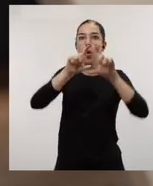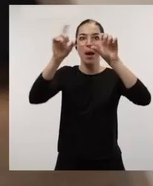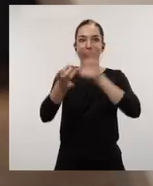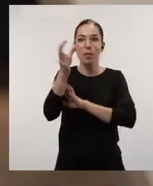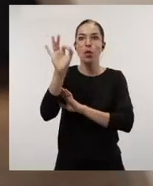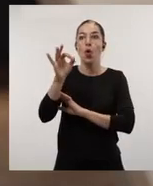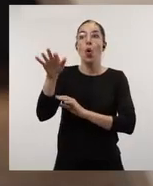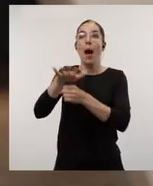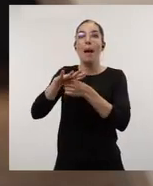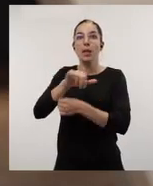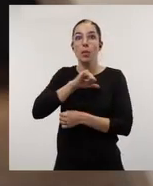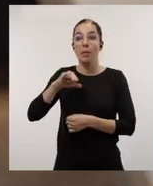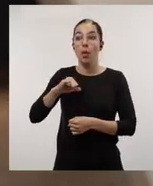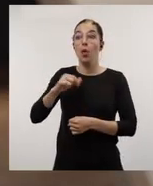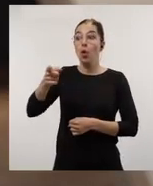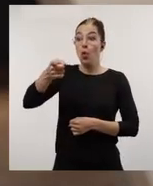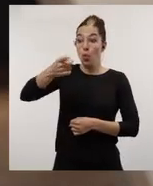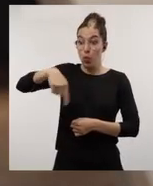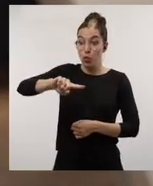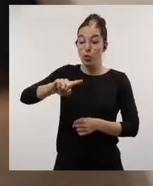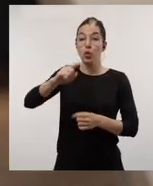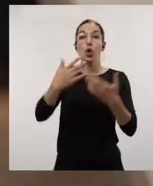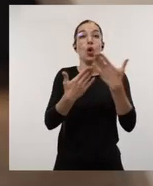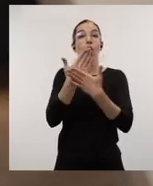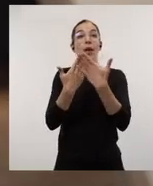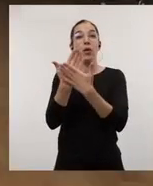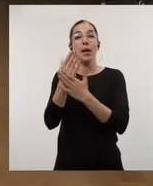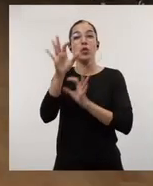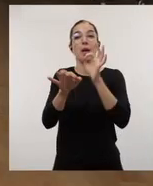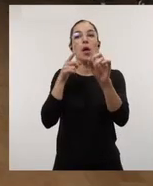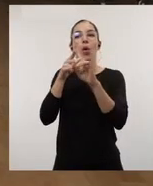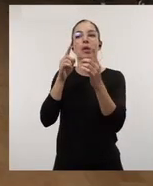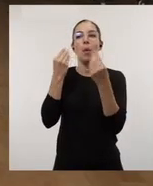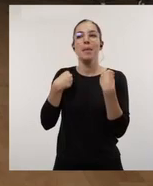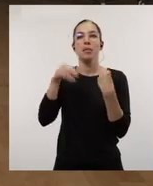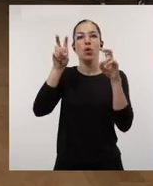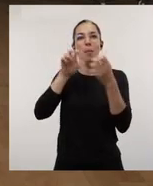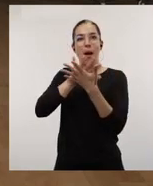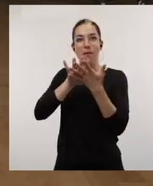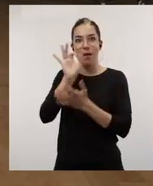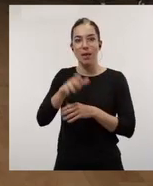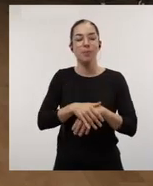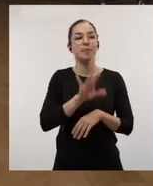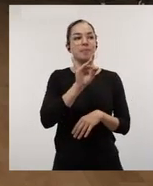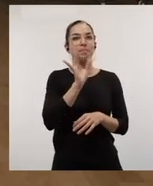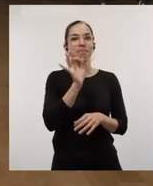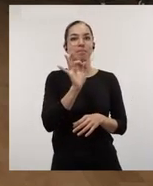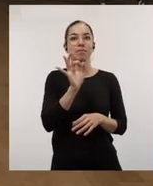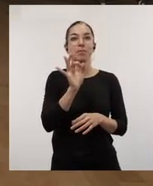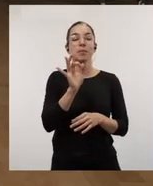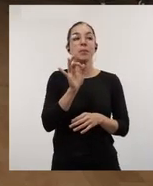en esa línea de la Comisión Europea, de esas recomendaciones, organizáis jornadas para abordarlo. Eso es. Se han